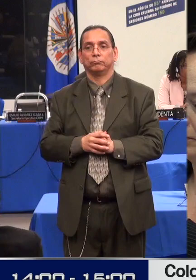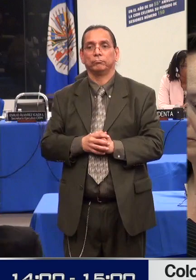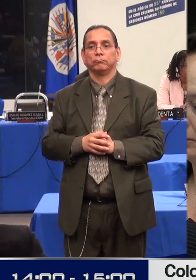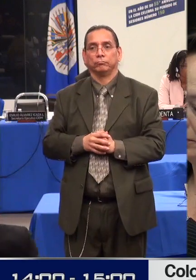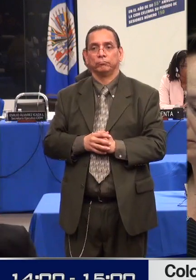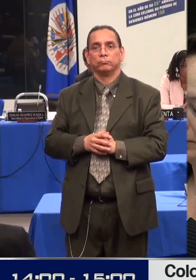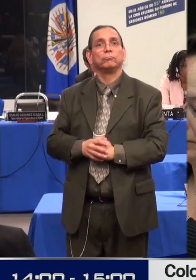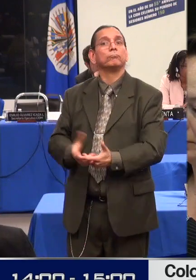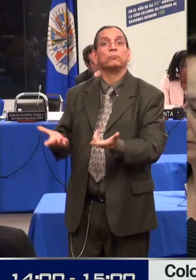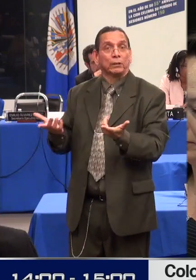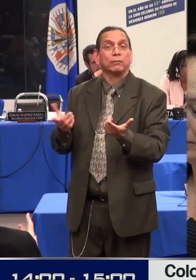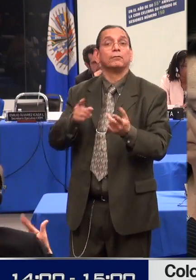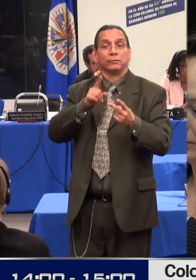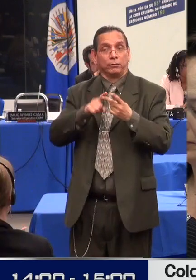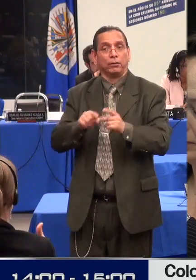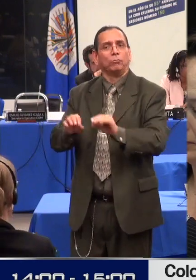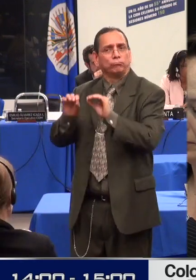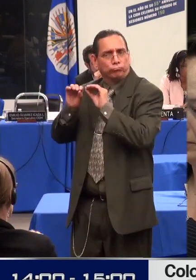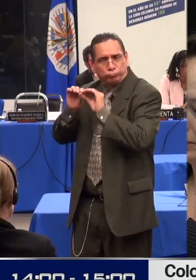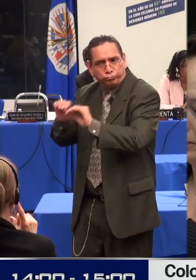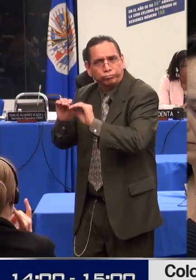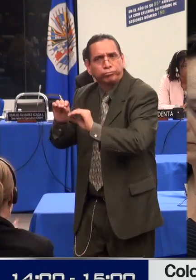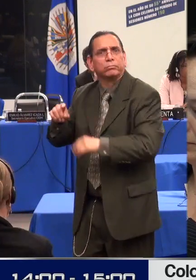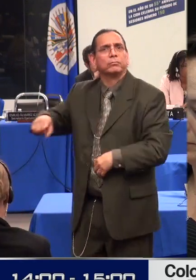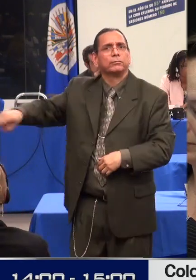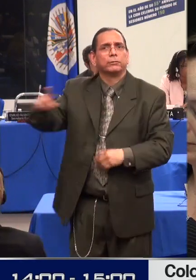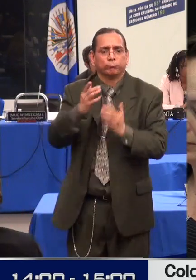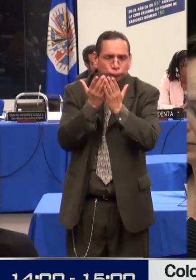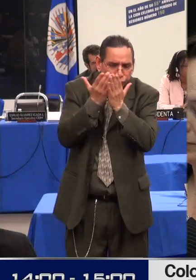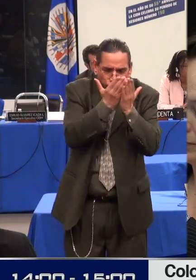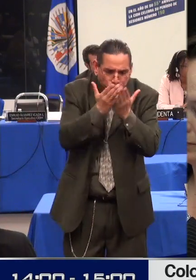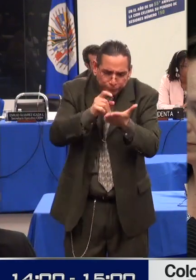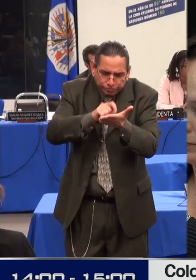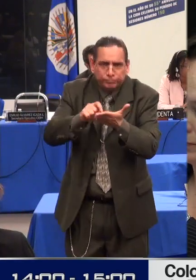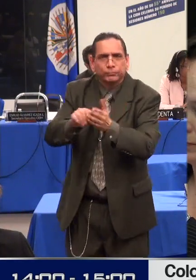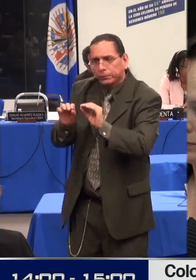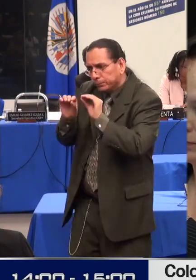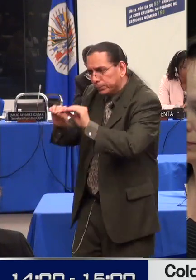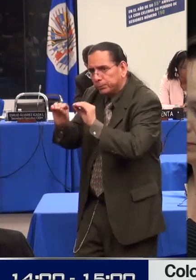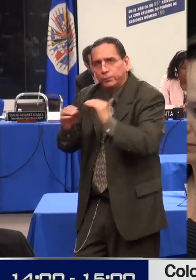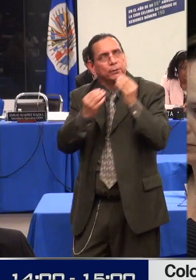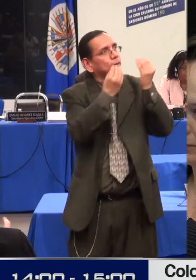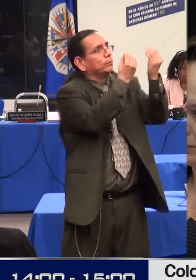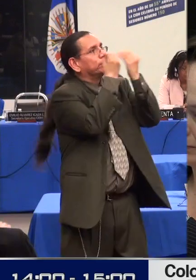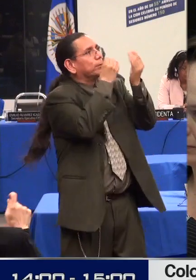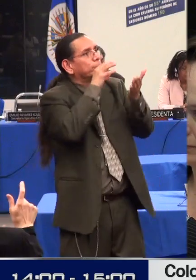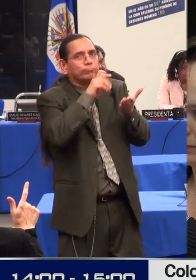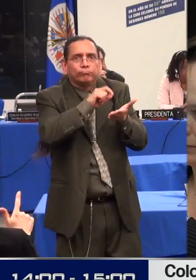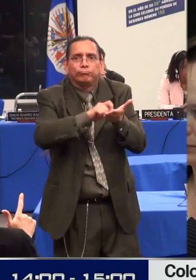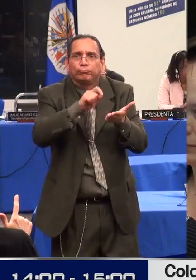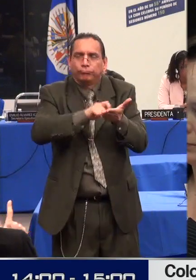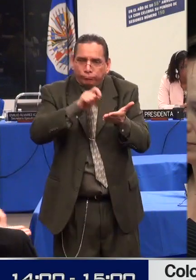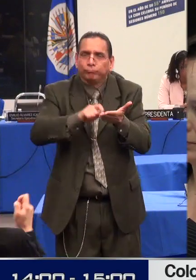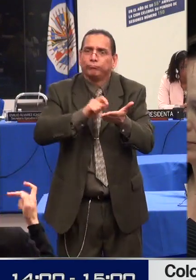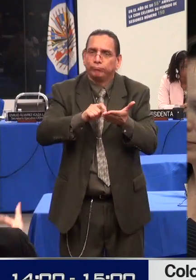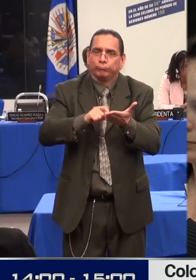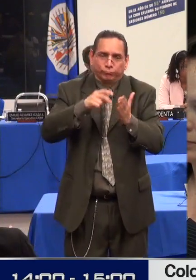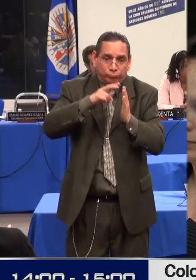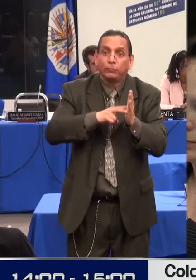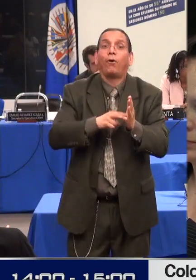Personas con Discapacidad, por la cual se introdujeron compromisos en materia de adopción de medidas para eliminar